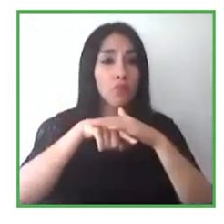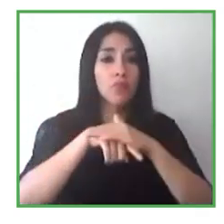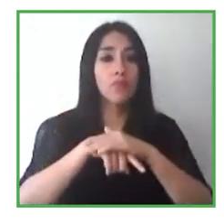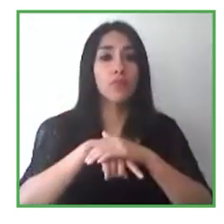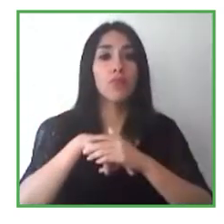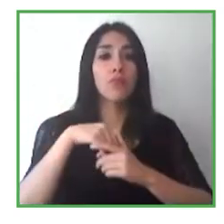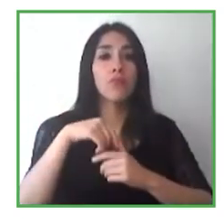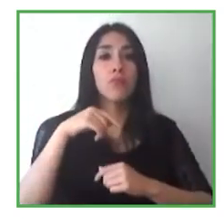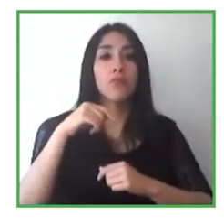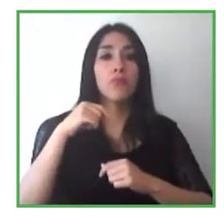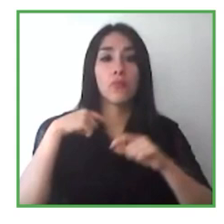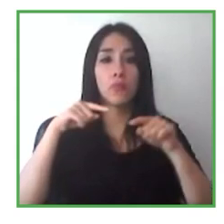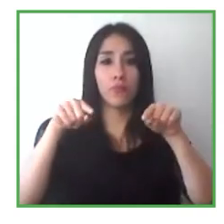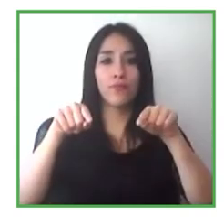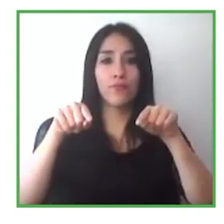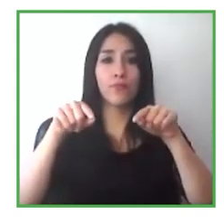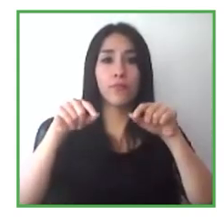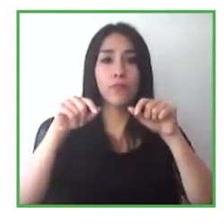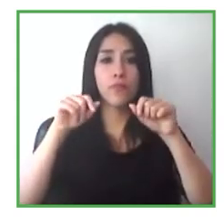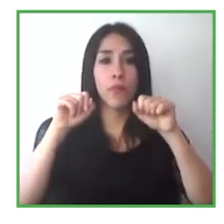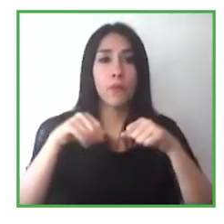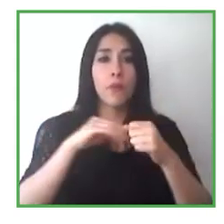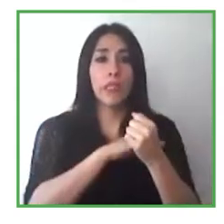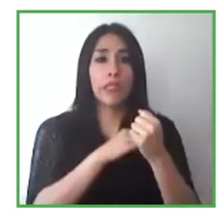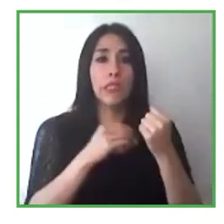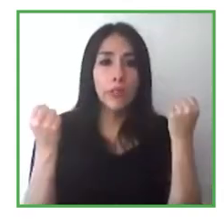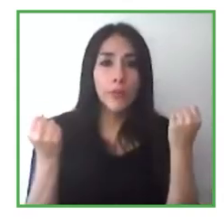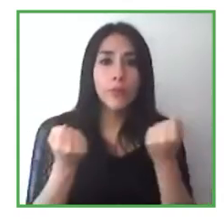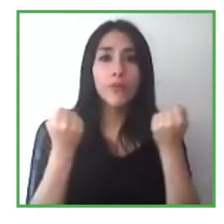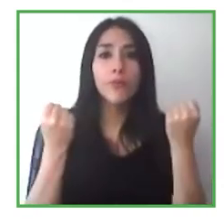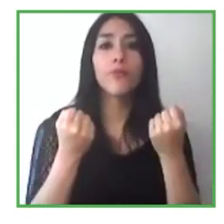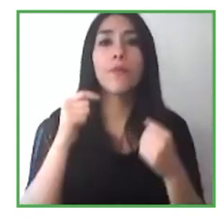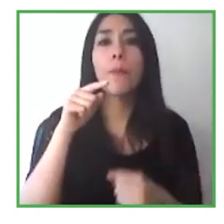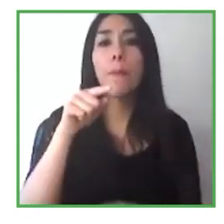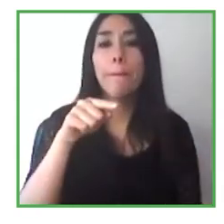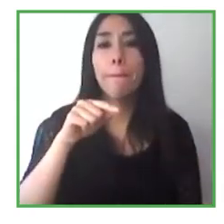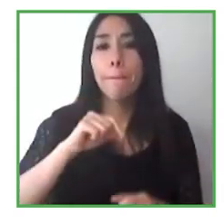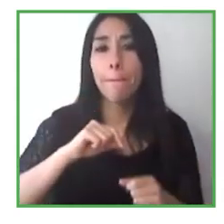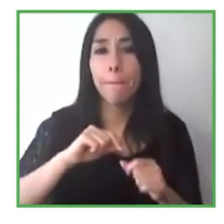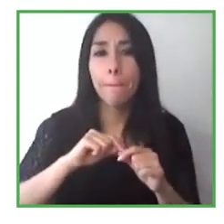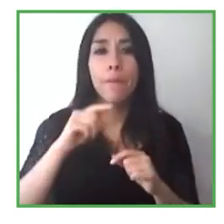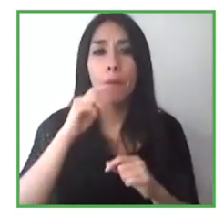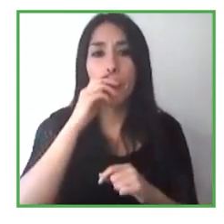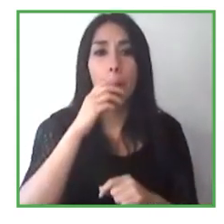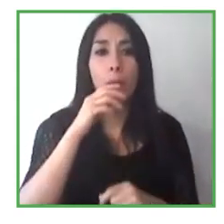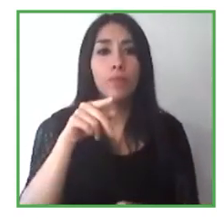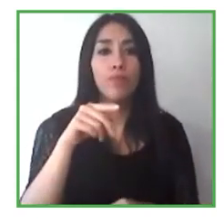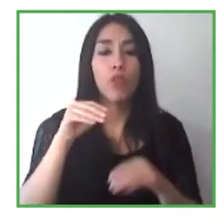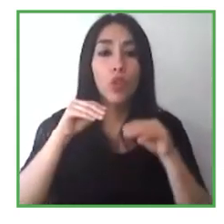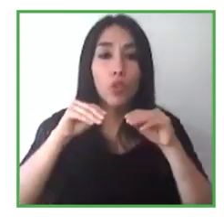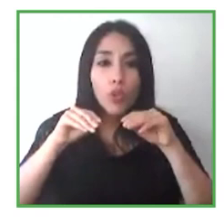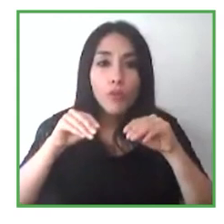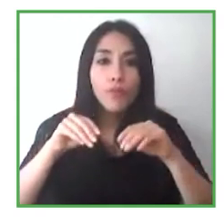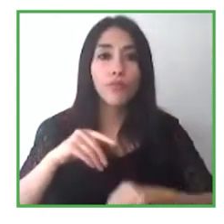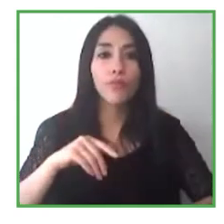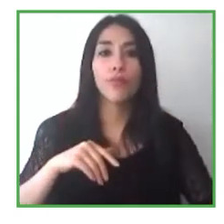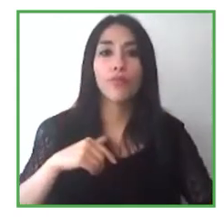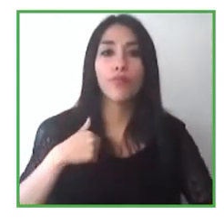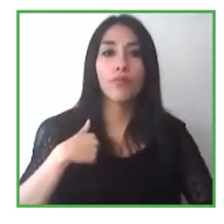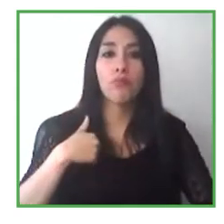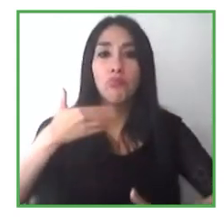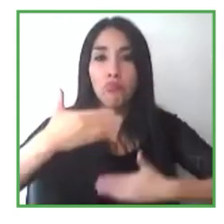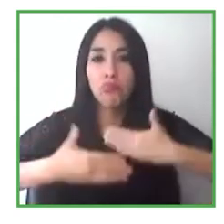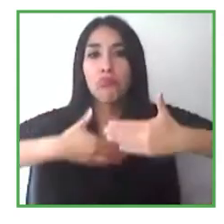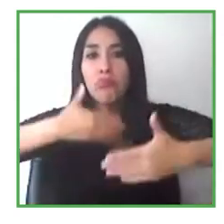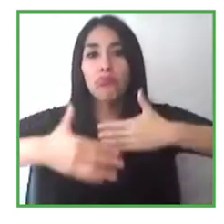empoderar a los estudiantes y a los emprendedores y a los docentes para seguir con su trabajo e impulsar un